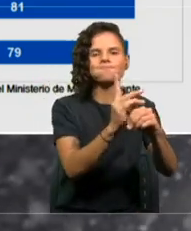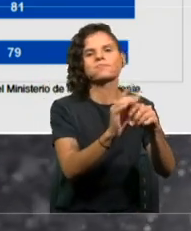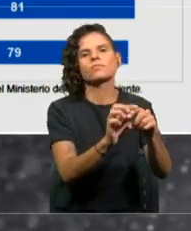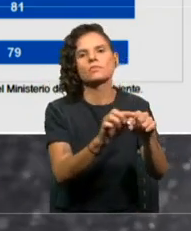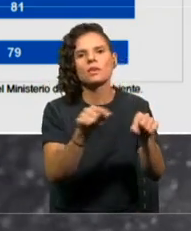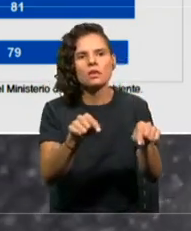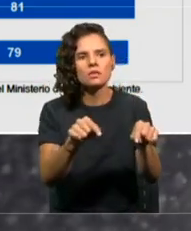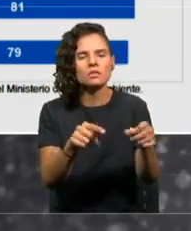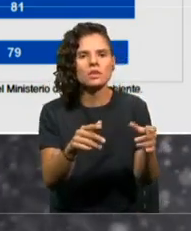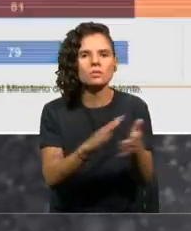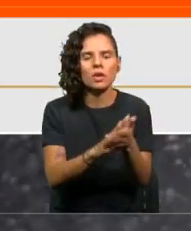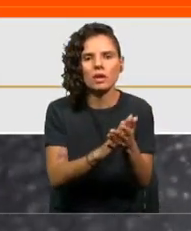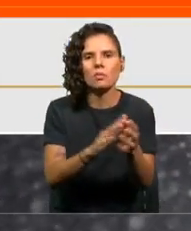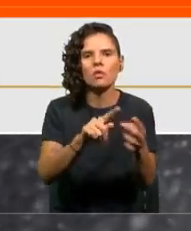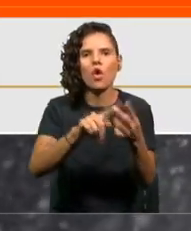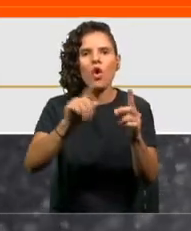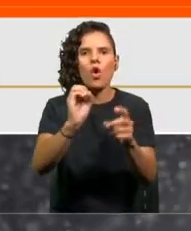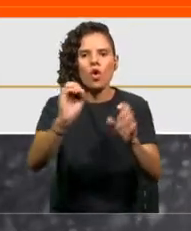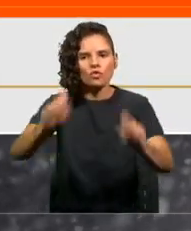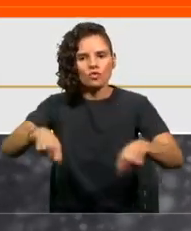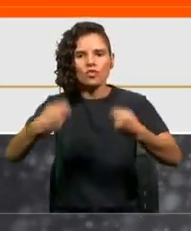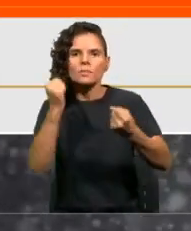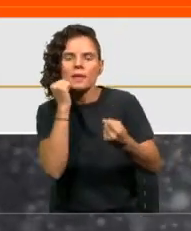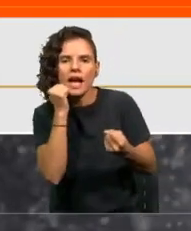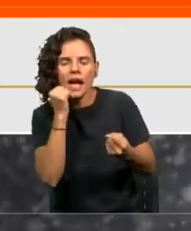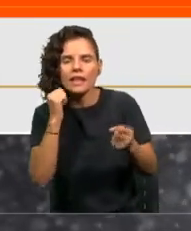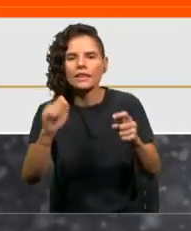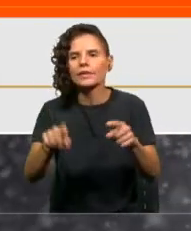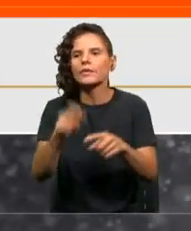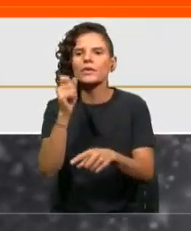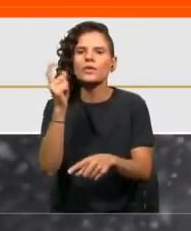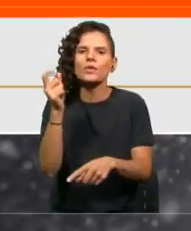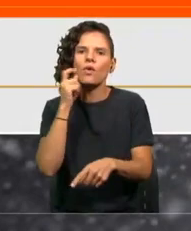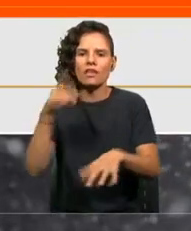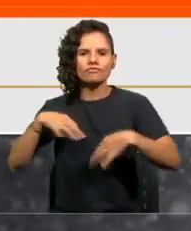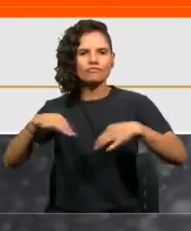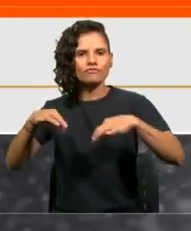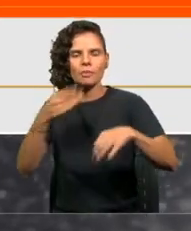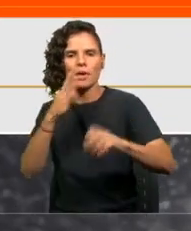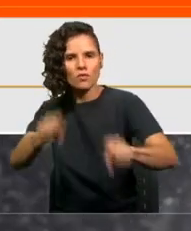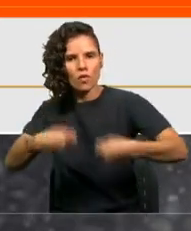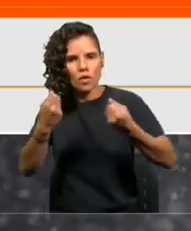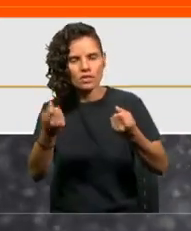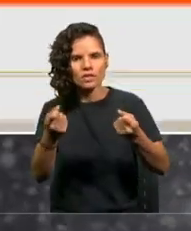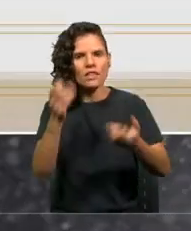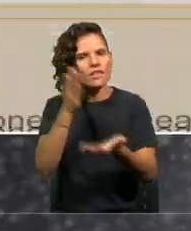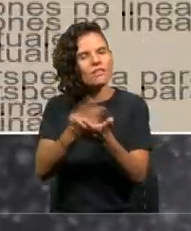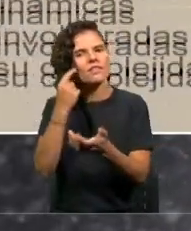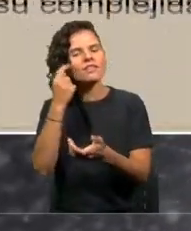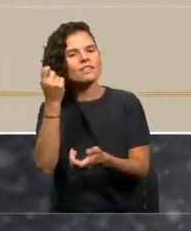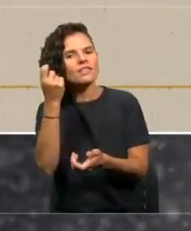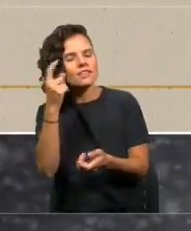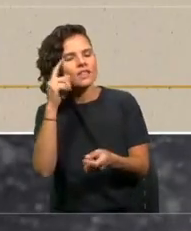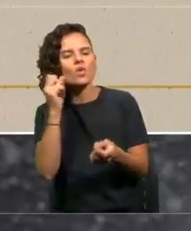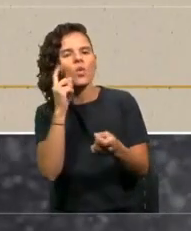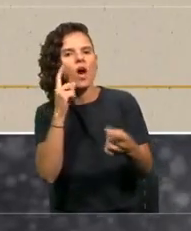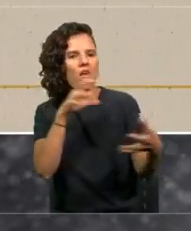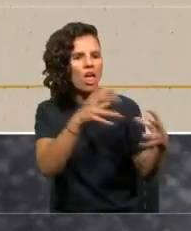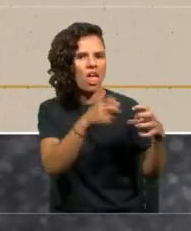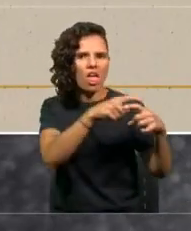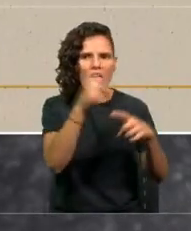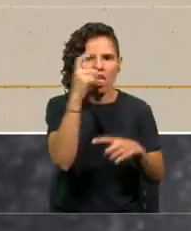utilizar bolsas reutilizables. Hay que tomar en cuenta la complejidad y actuar.